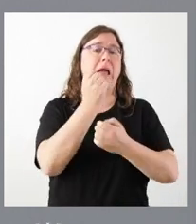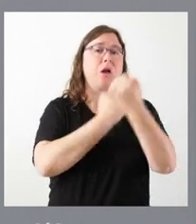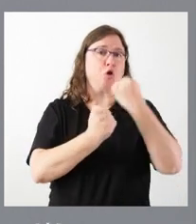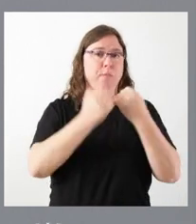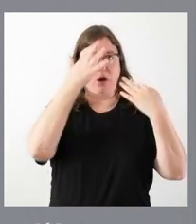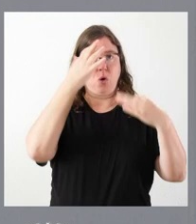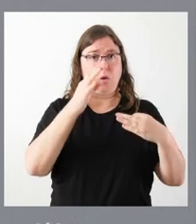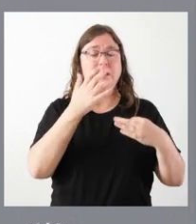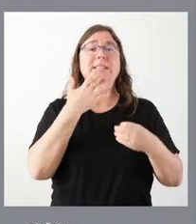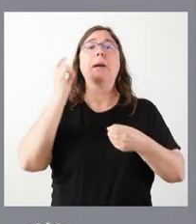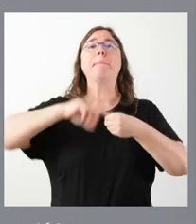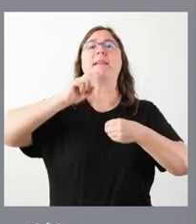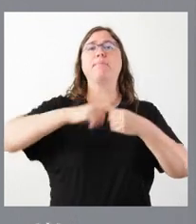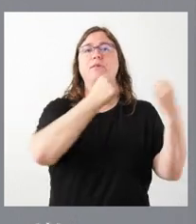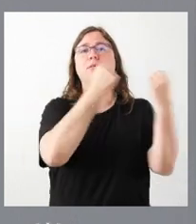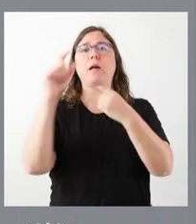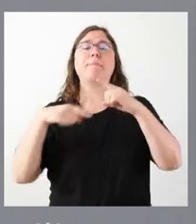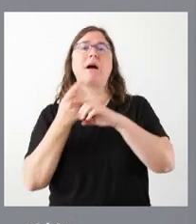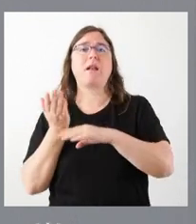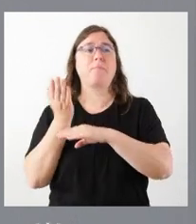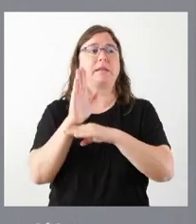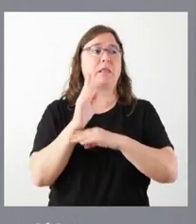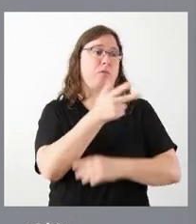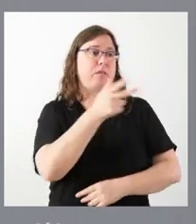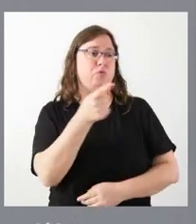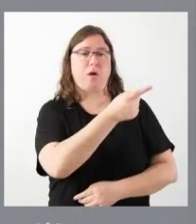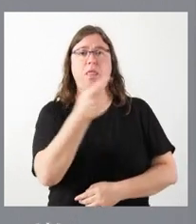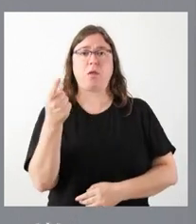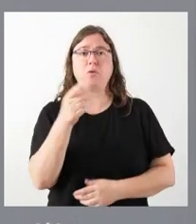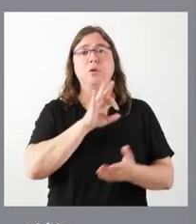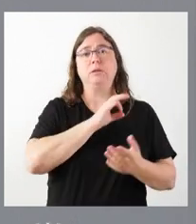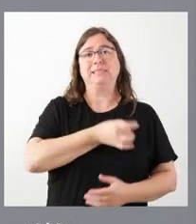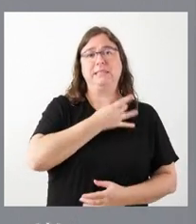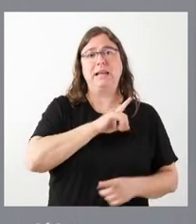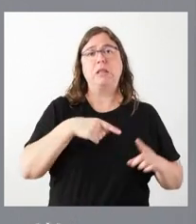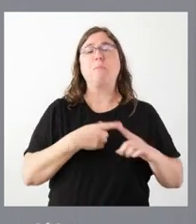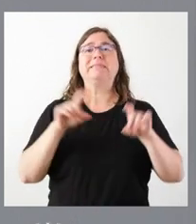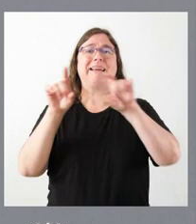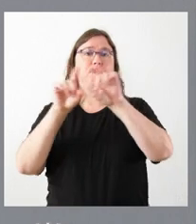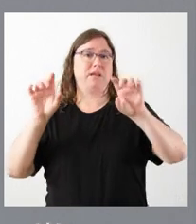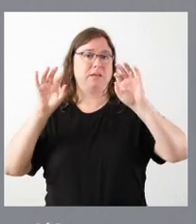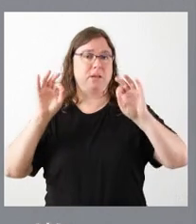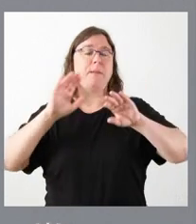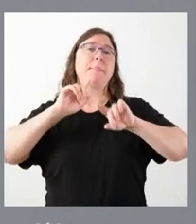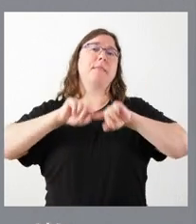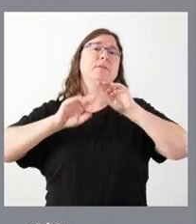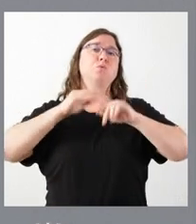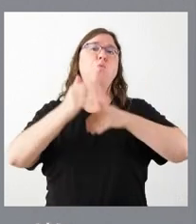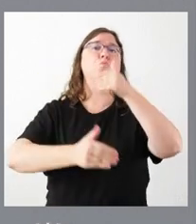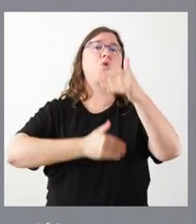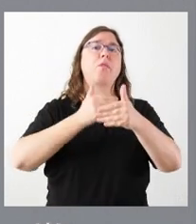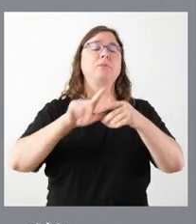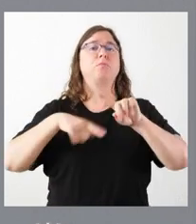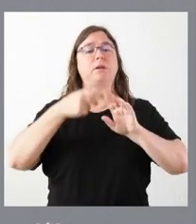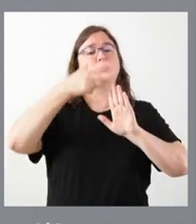que, por participación institucional y la representación que le pueda corresponder a sindicatos y empresarios en función de los procesos y de la normativa,